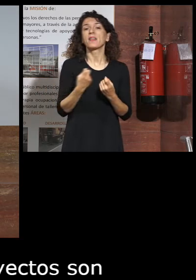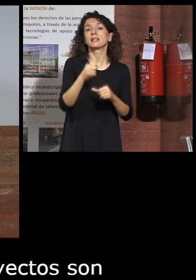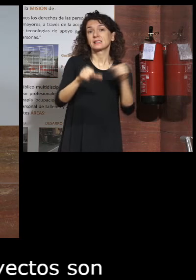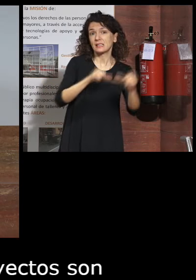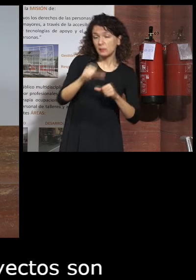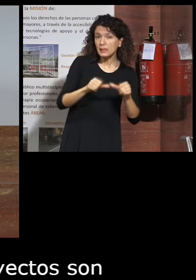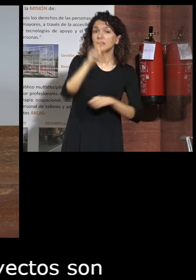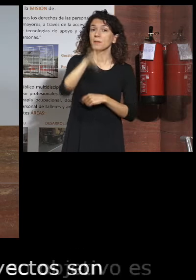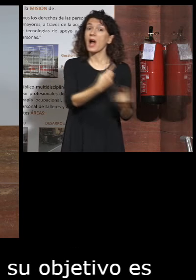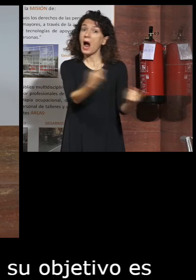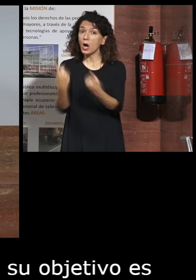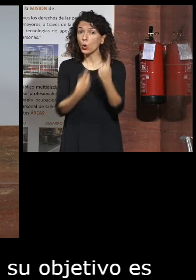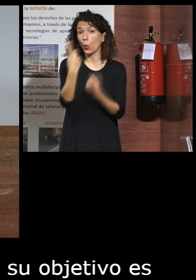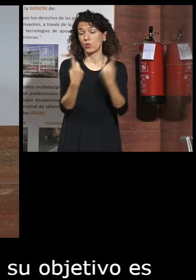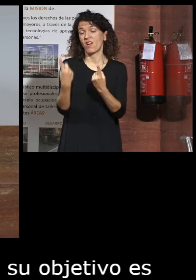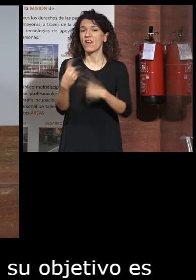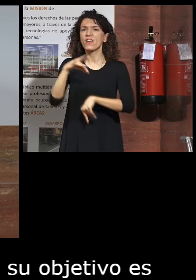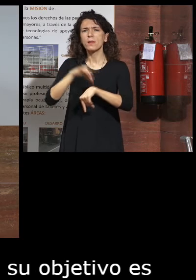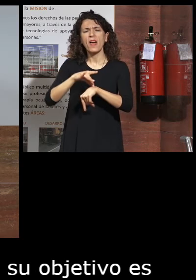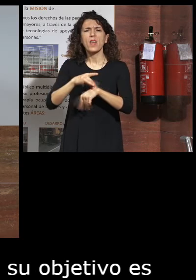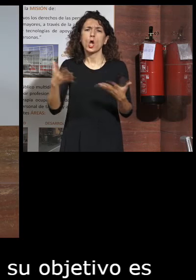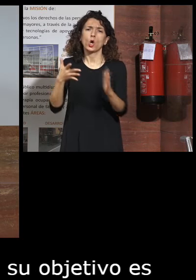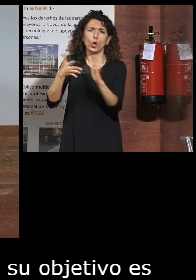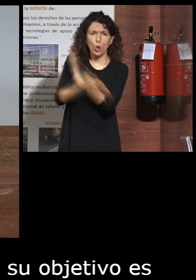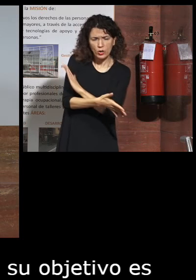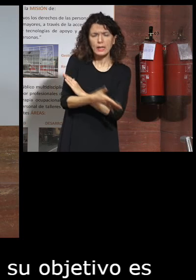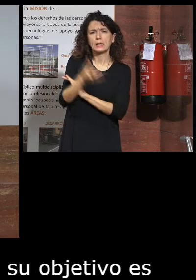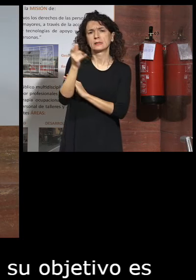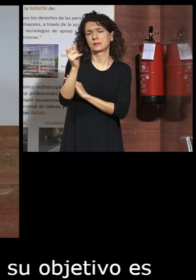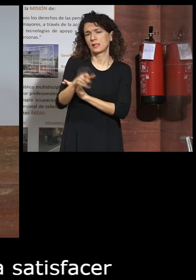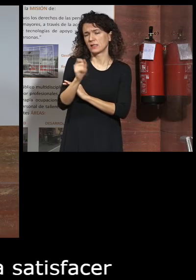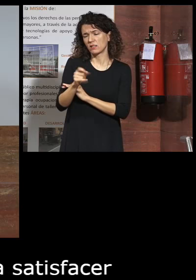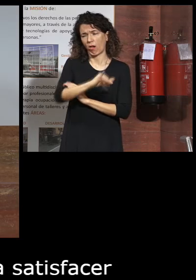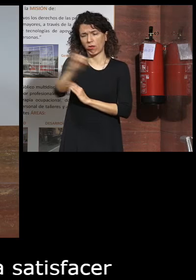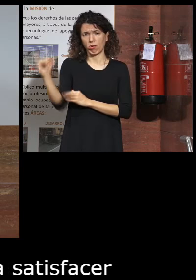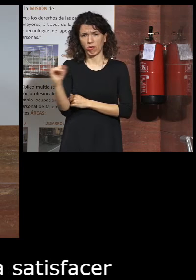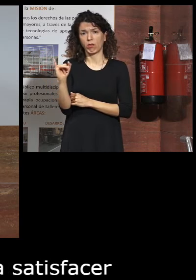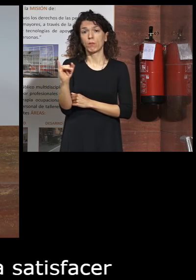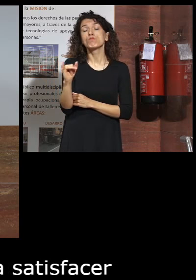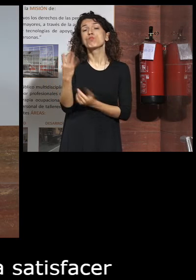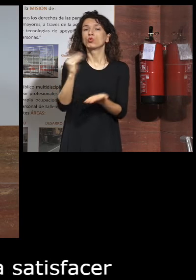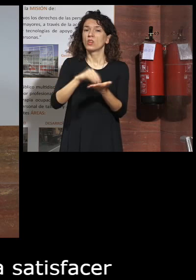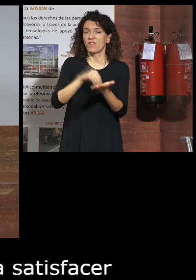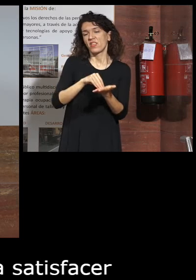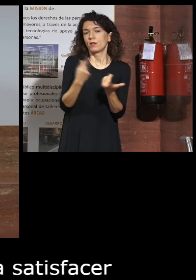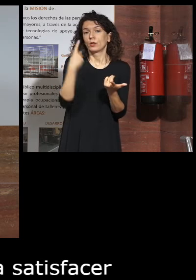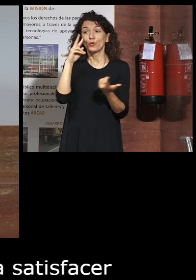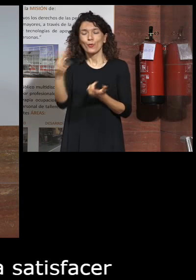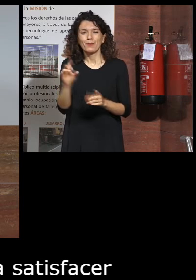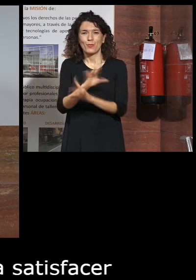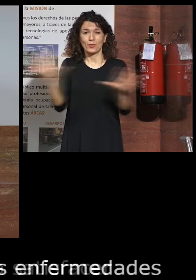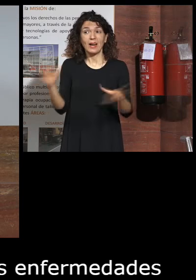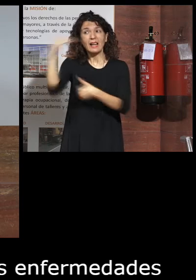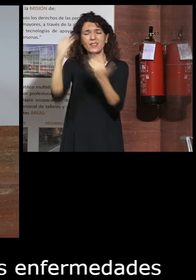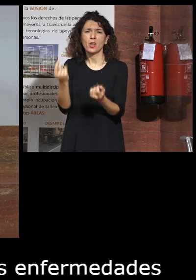incluyendo algunas enfermedades crónicas que con frecuencia pasan desaparecidas y no son